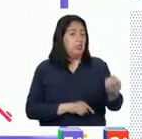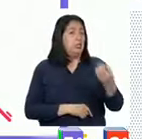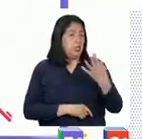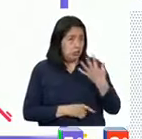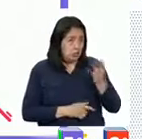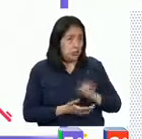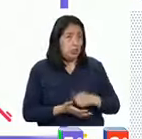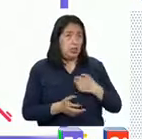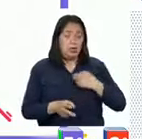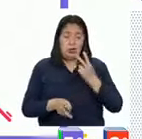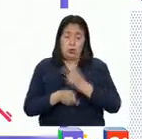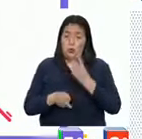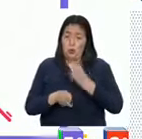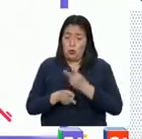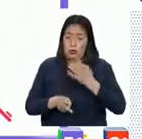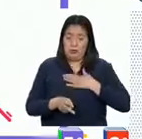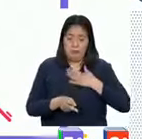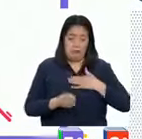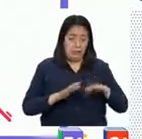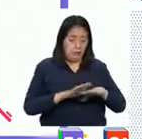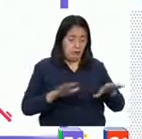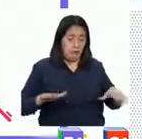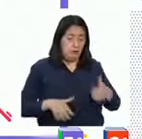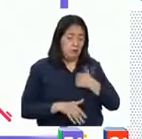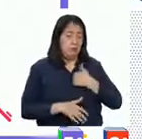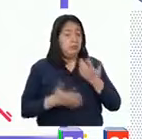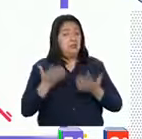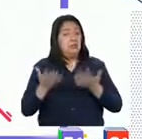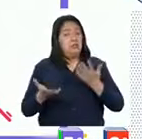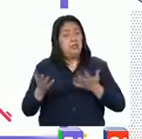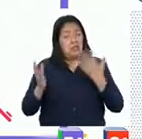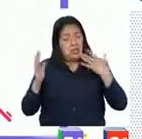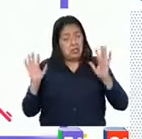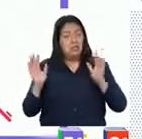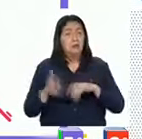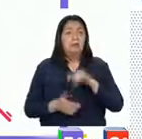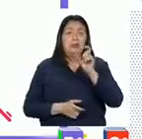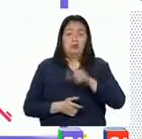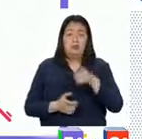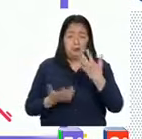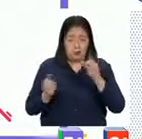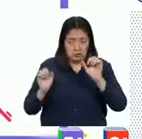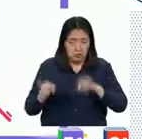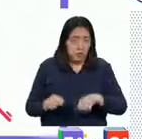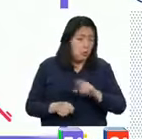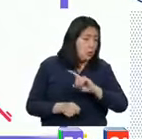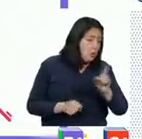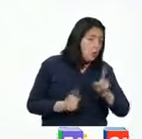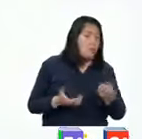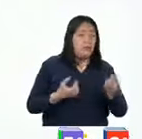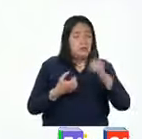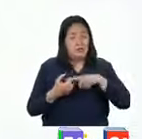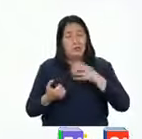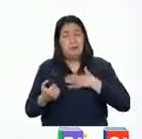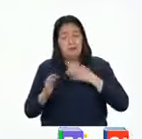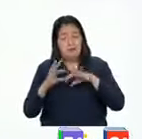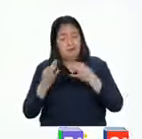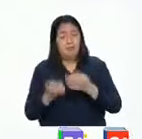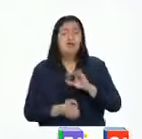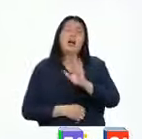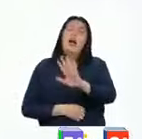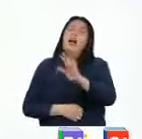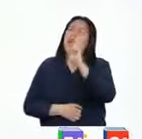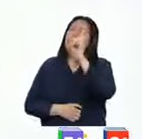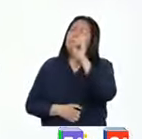que cuide mi espacio personal, ya sea con personas que sean o no de mi familia. Profesora,